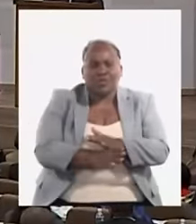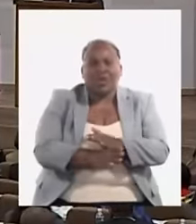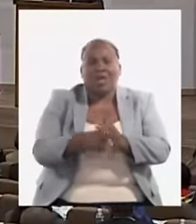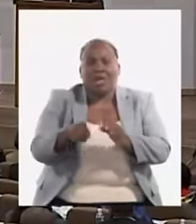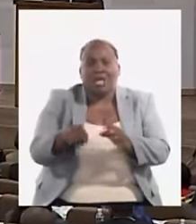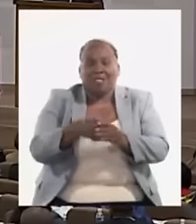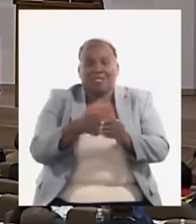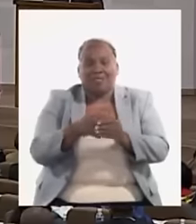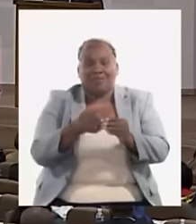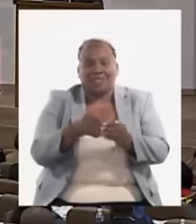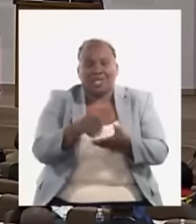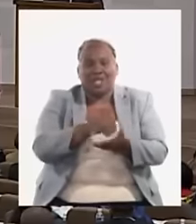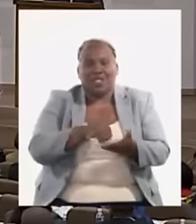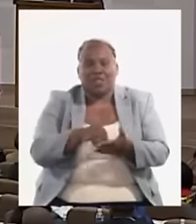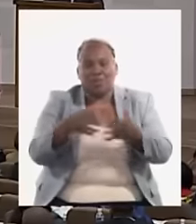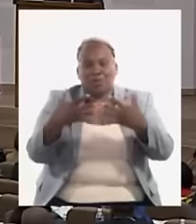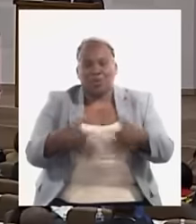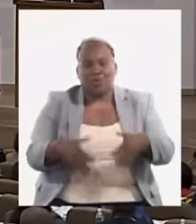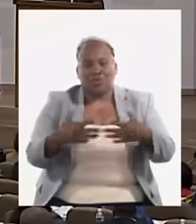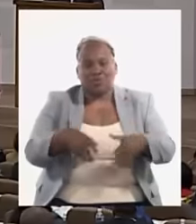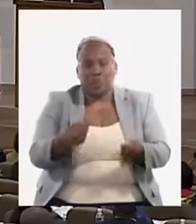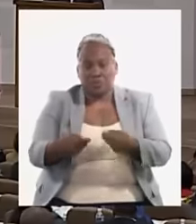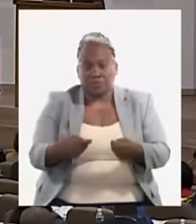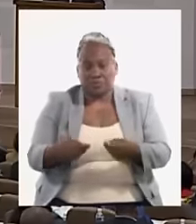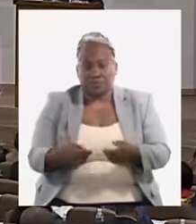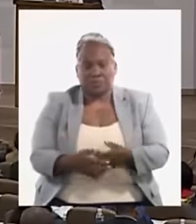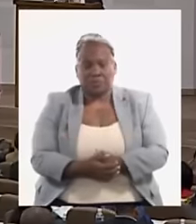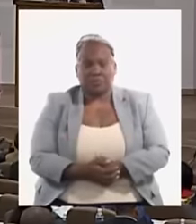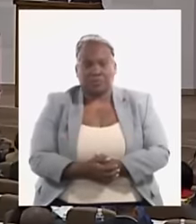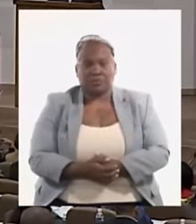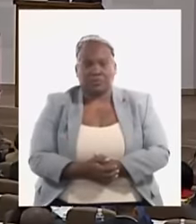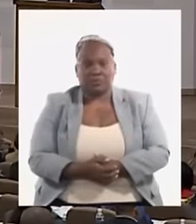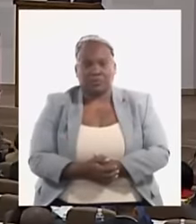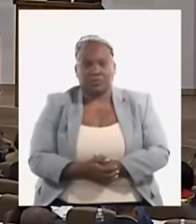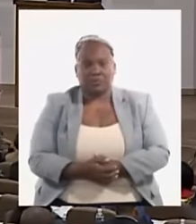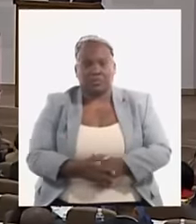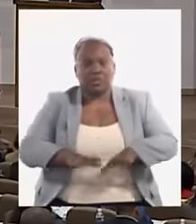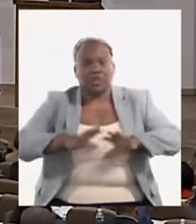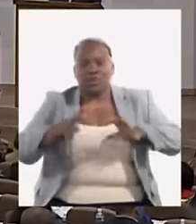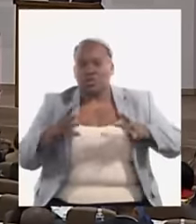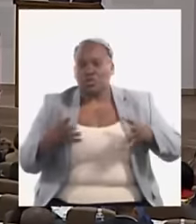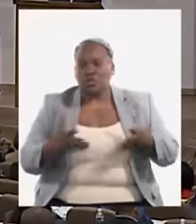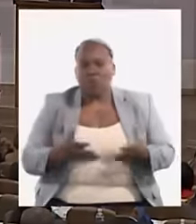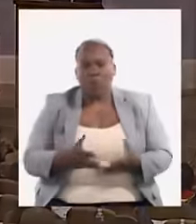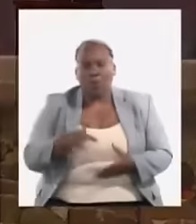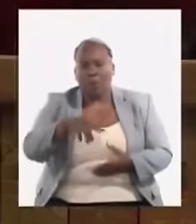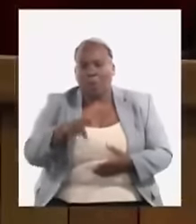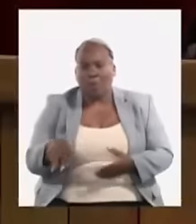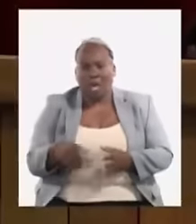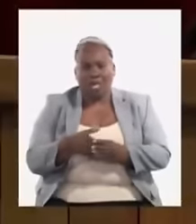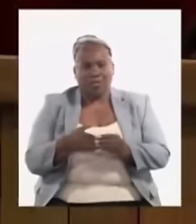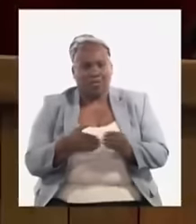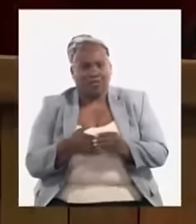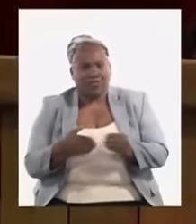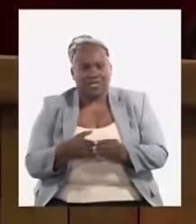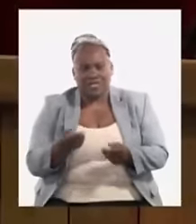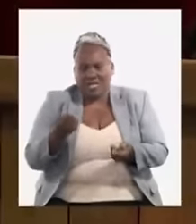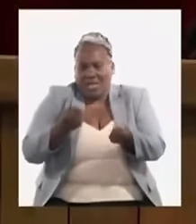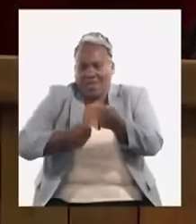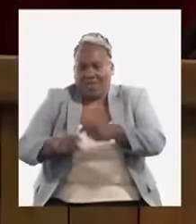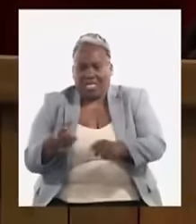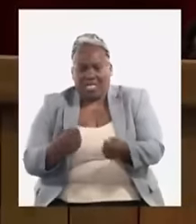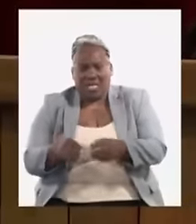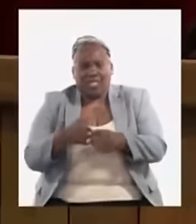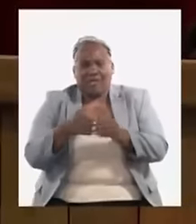en los sectores productivos y comerciales. Y todo el mundo tratando de ver cómo busca divisas, vendiendo en